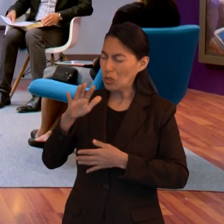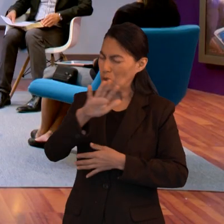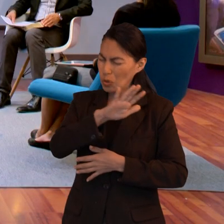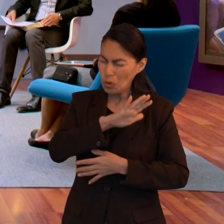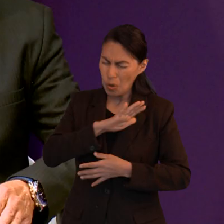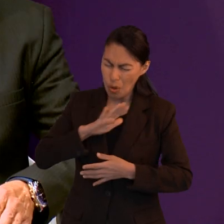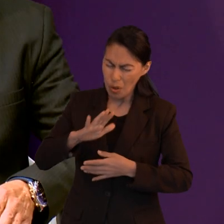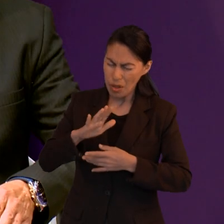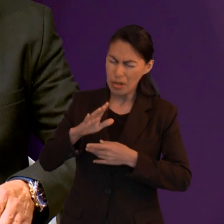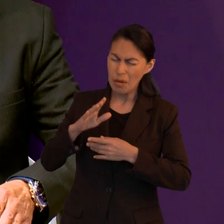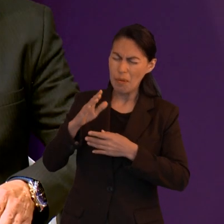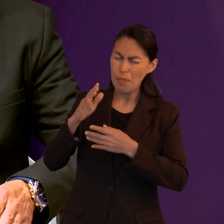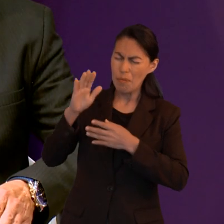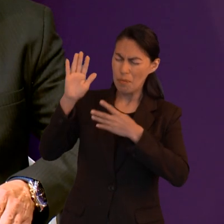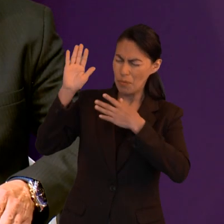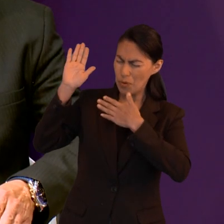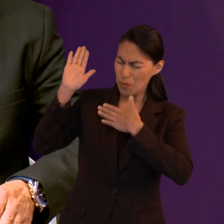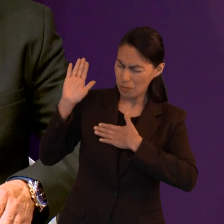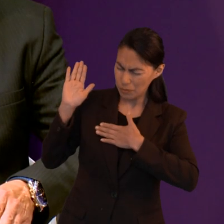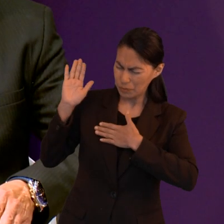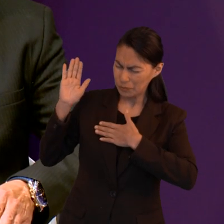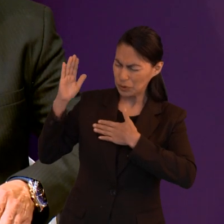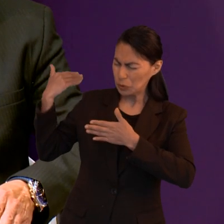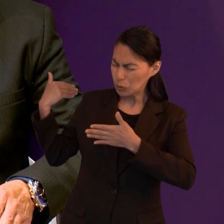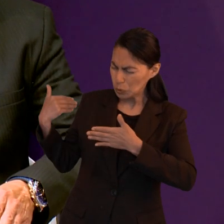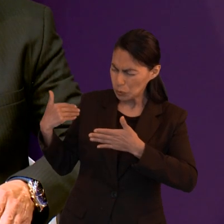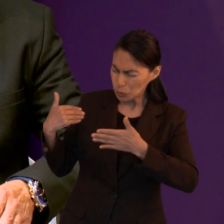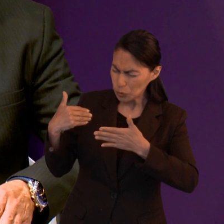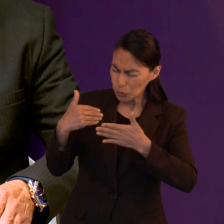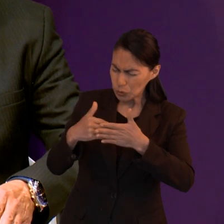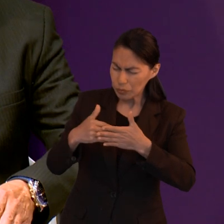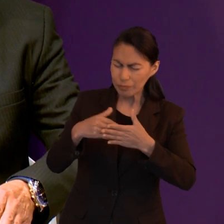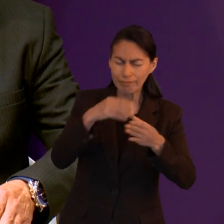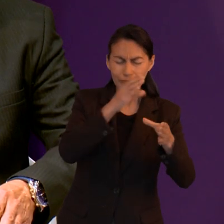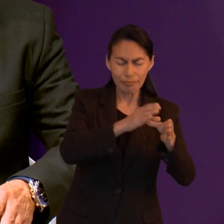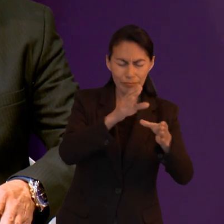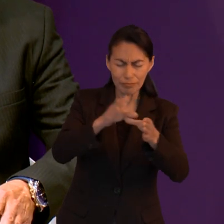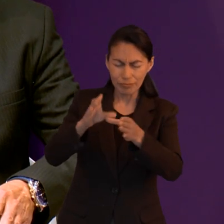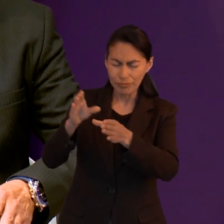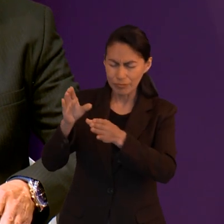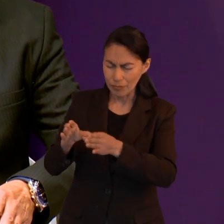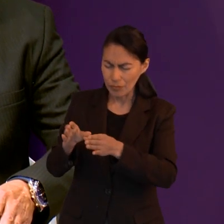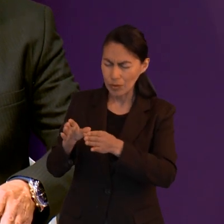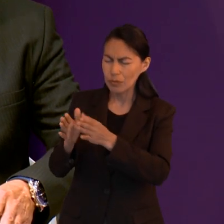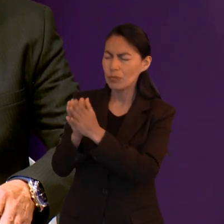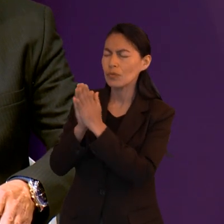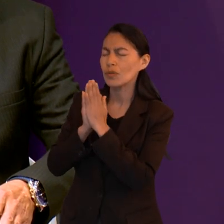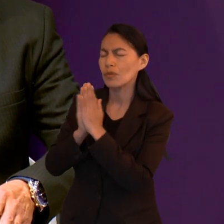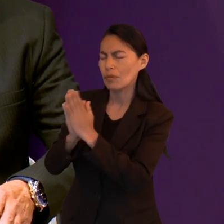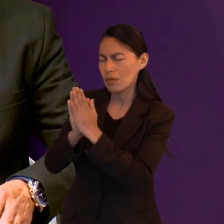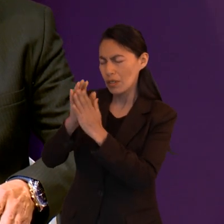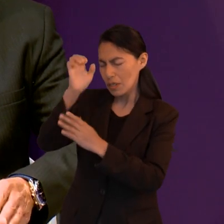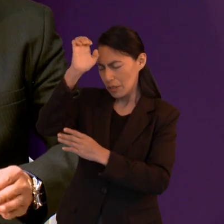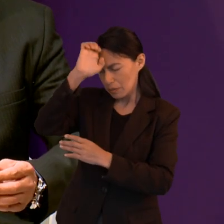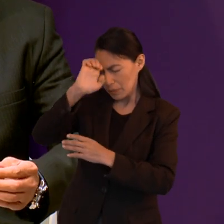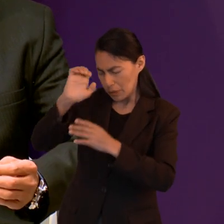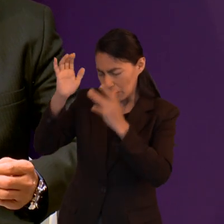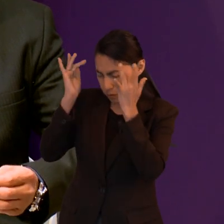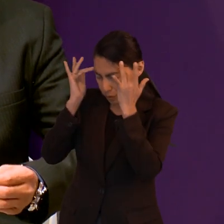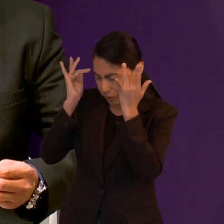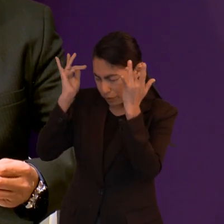las promesas que has hecho, Señor, desde el pasado, pero que se cumplan en cada uno de nosotros. Danos de tu Santo Espíritu para